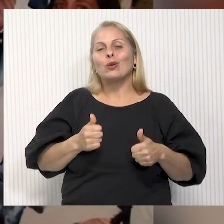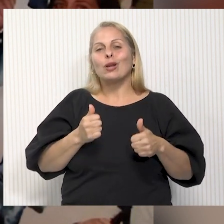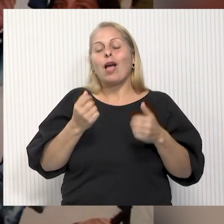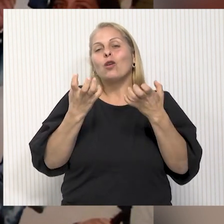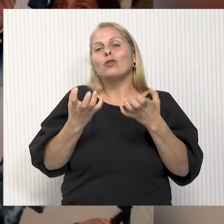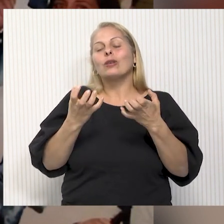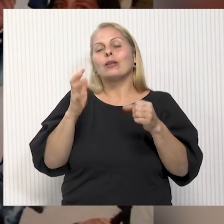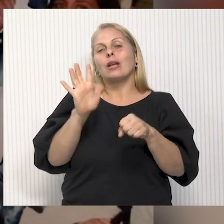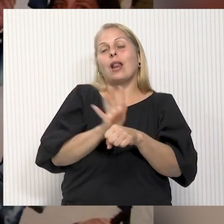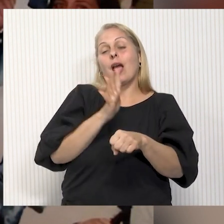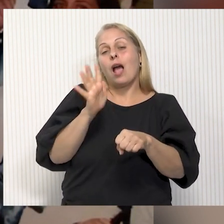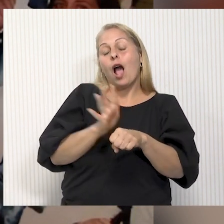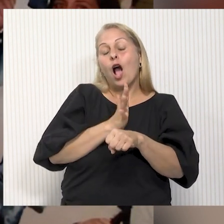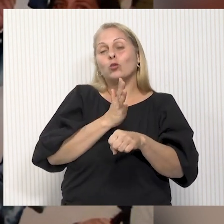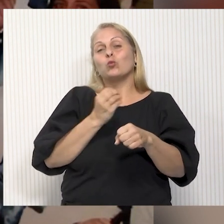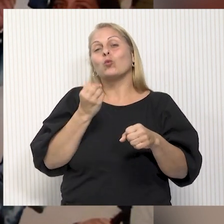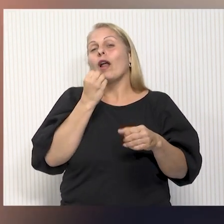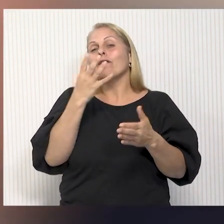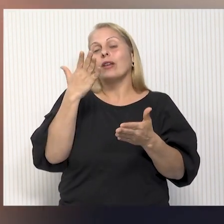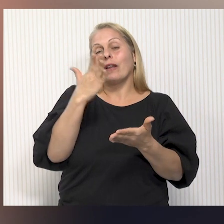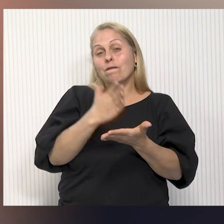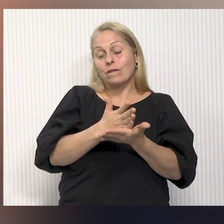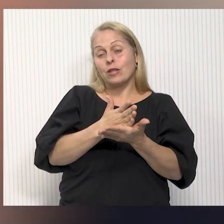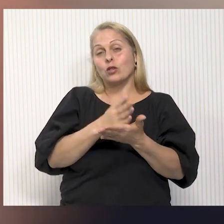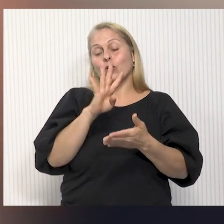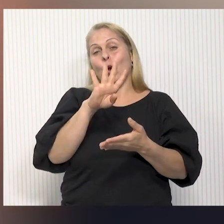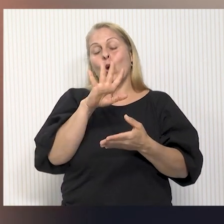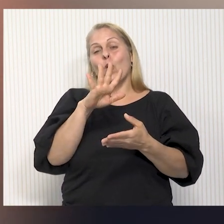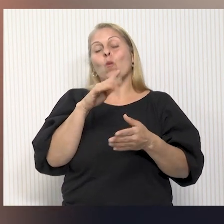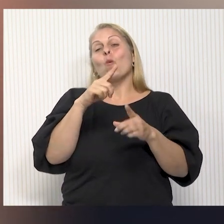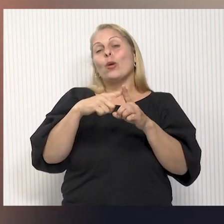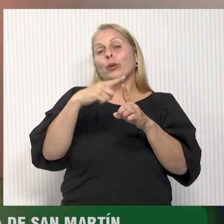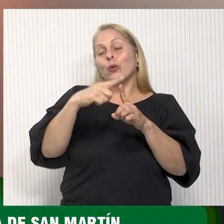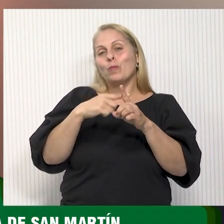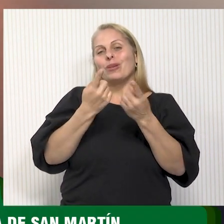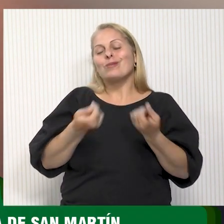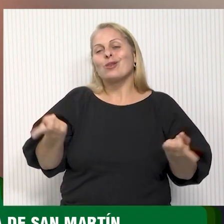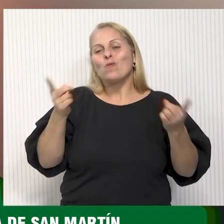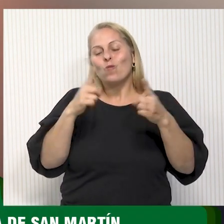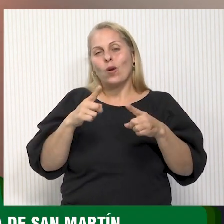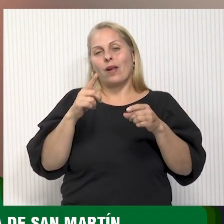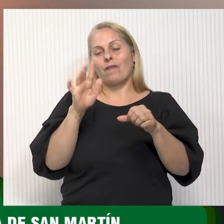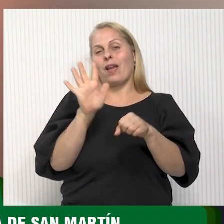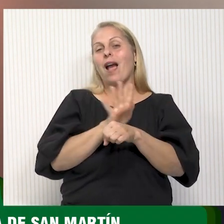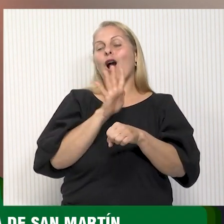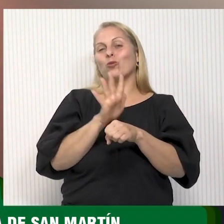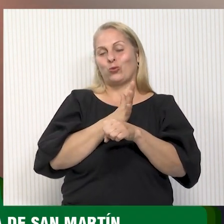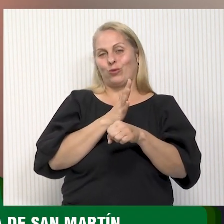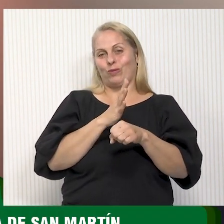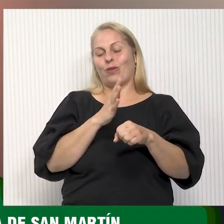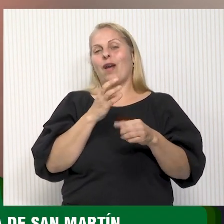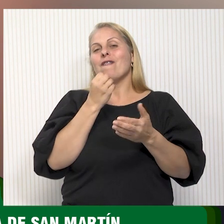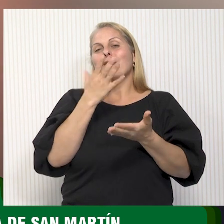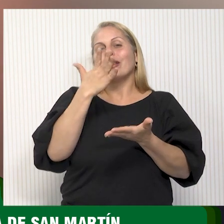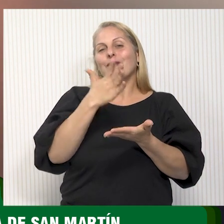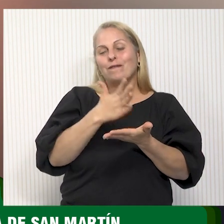de esta escuela. Y a los cuatro meses, efectivamente, volvió y actuó en